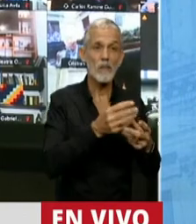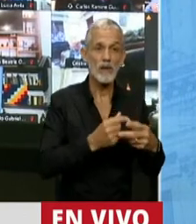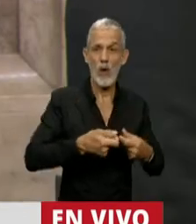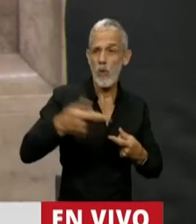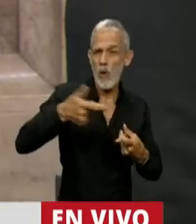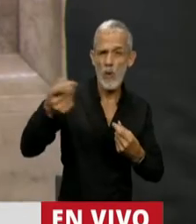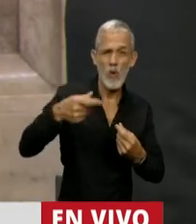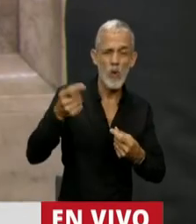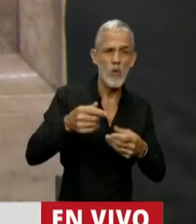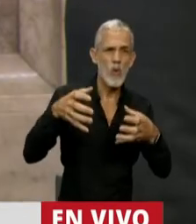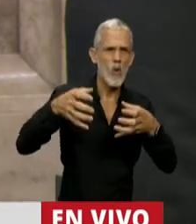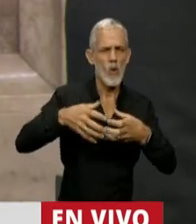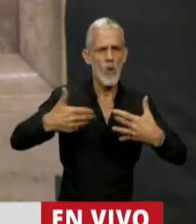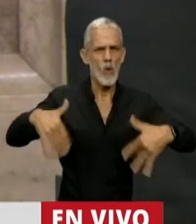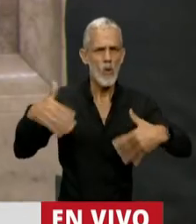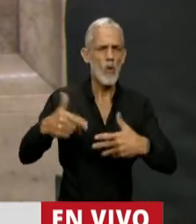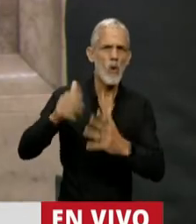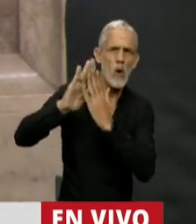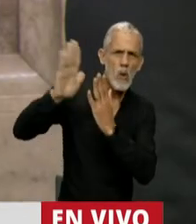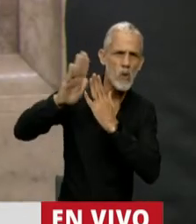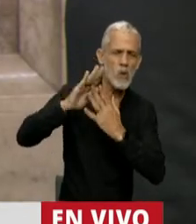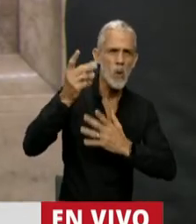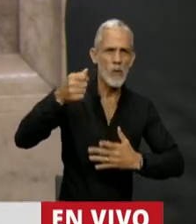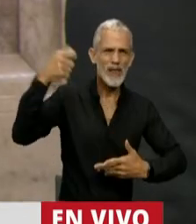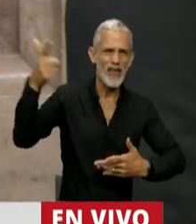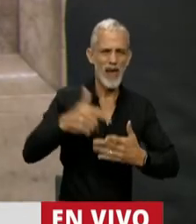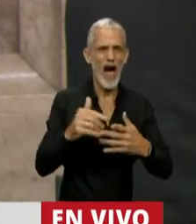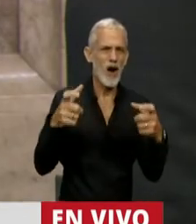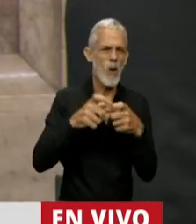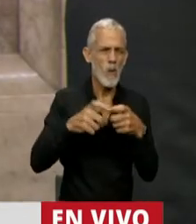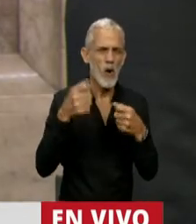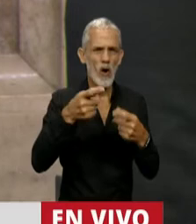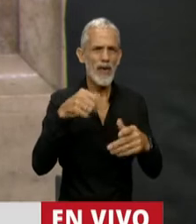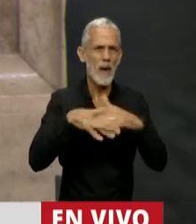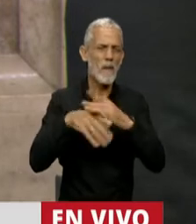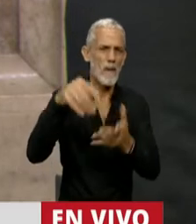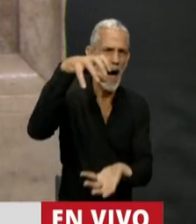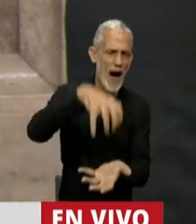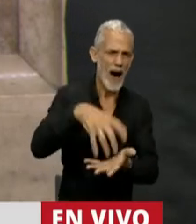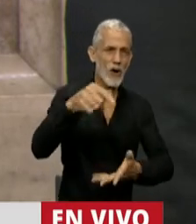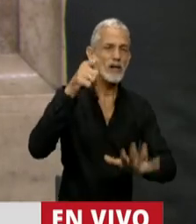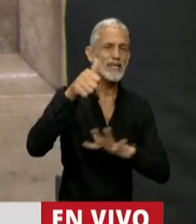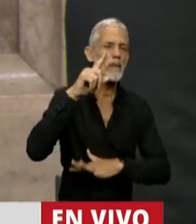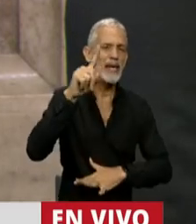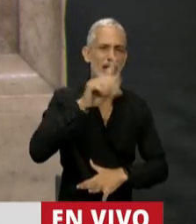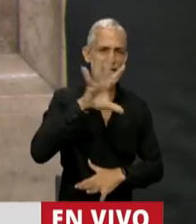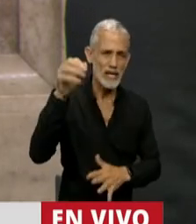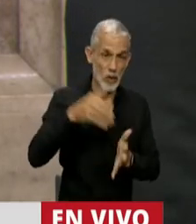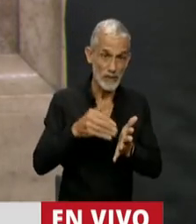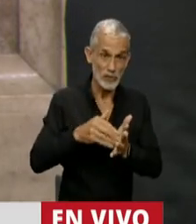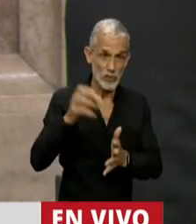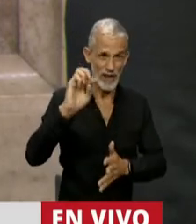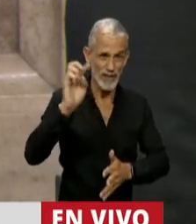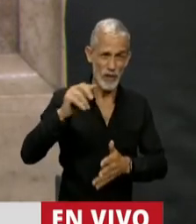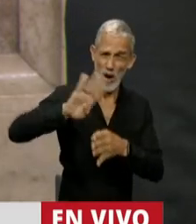se fugan los grandes grupos económicos, en los beneficios que le dan con las LELICS a los bancos, en los 6.500 millones de dólares que se pagaron